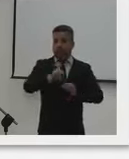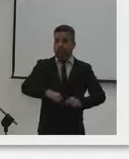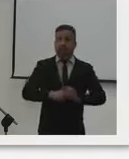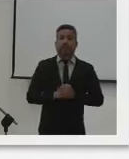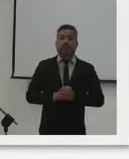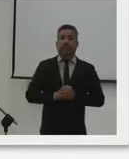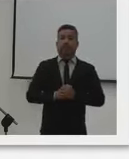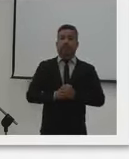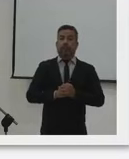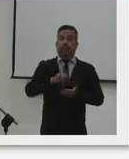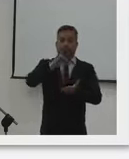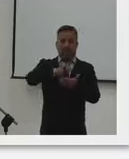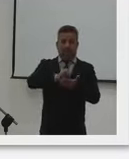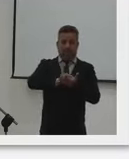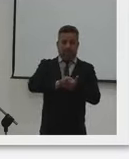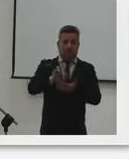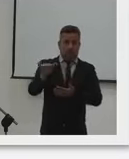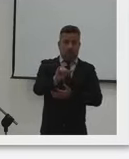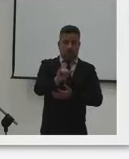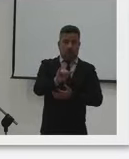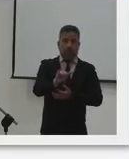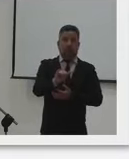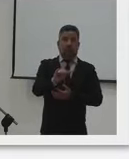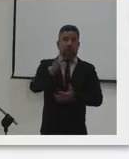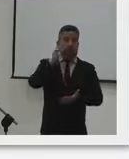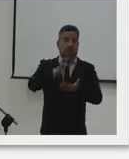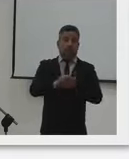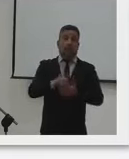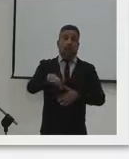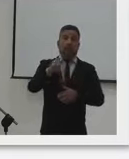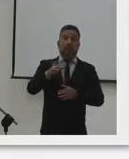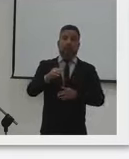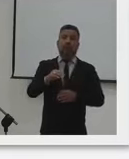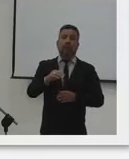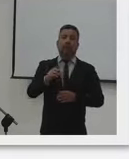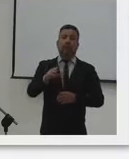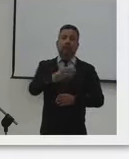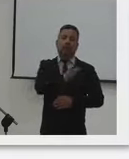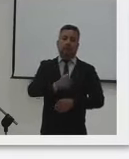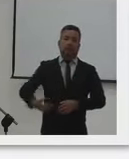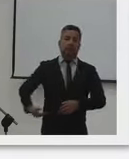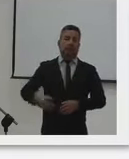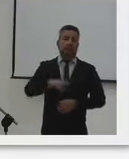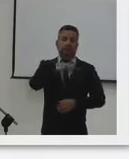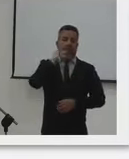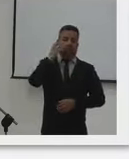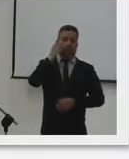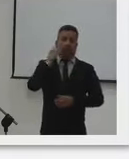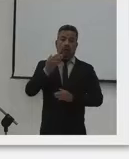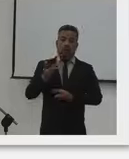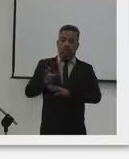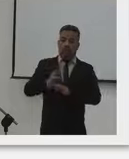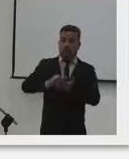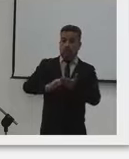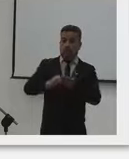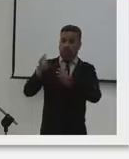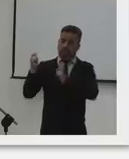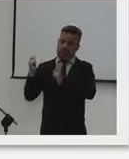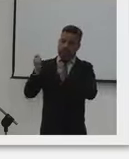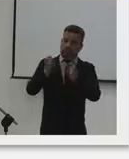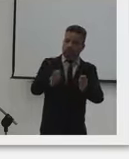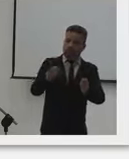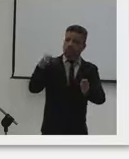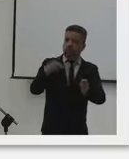del Ministerio. Del mismo modo, y creo que este es el gran legado del presidente Iván Duque, más allá de proponer esta reforma,